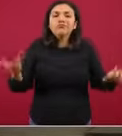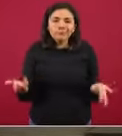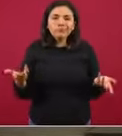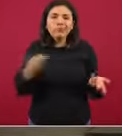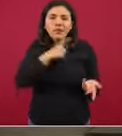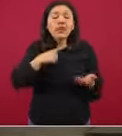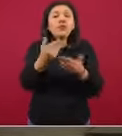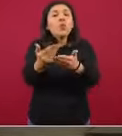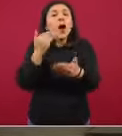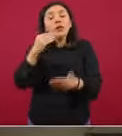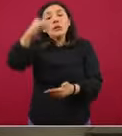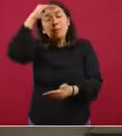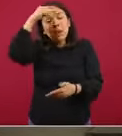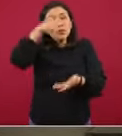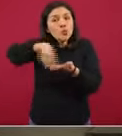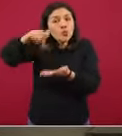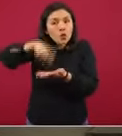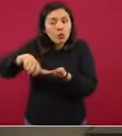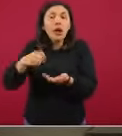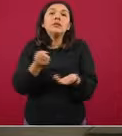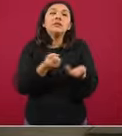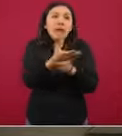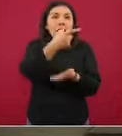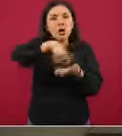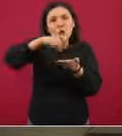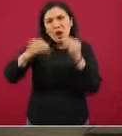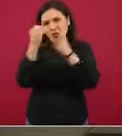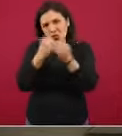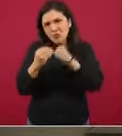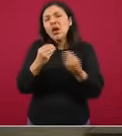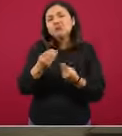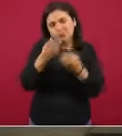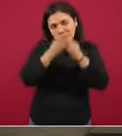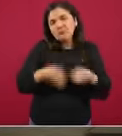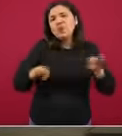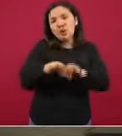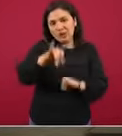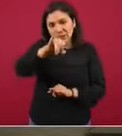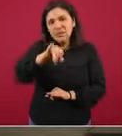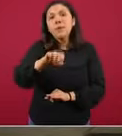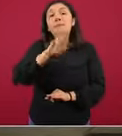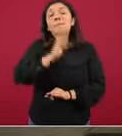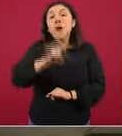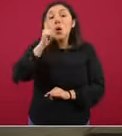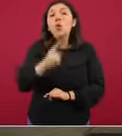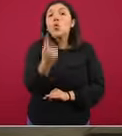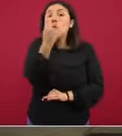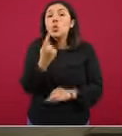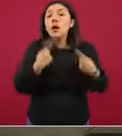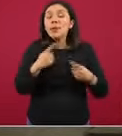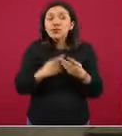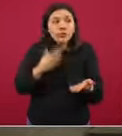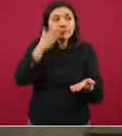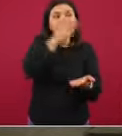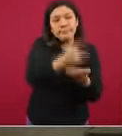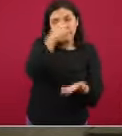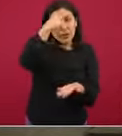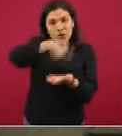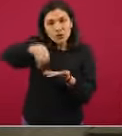programar estas compras, hay que ir por los alimentos, son compras esenciales, idealmente que solo vaya una persona,